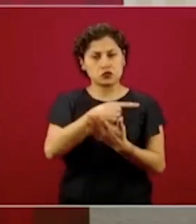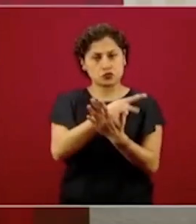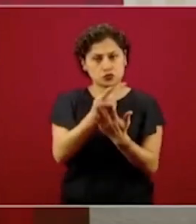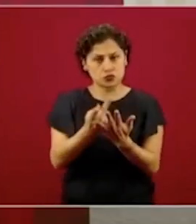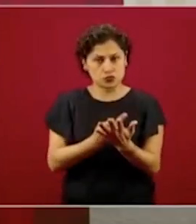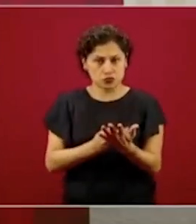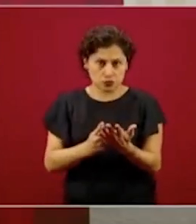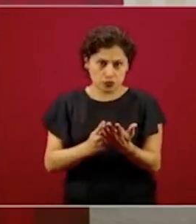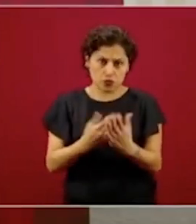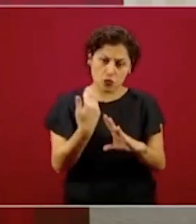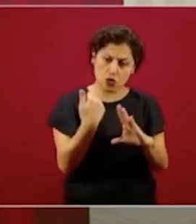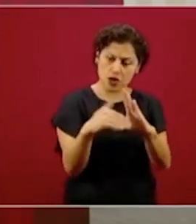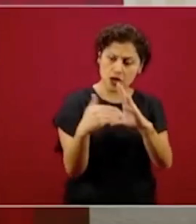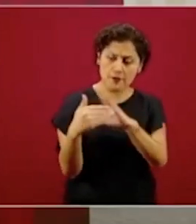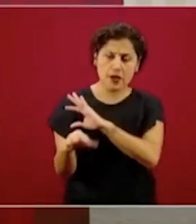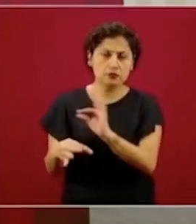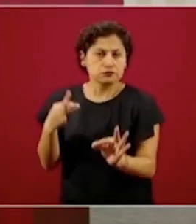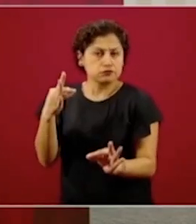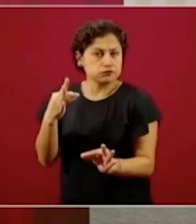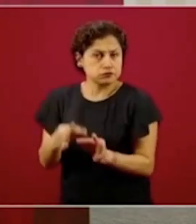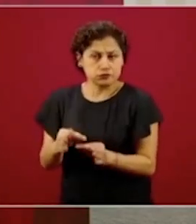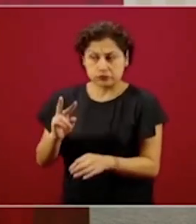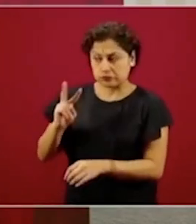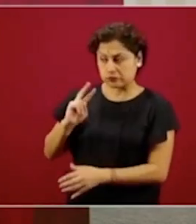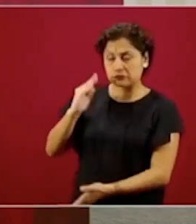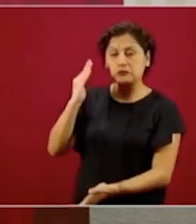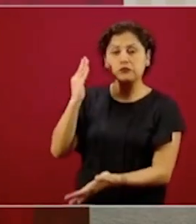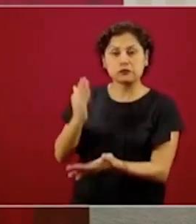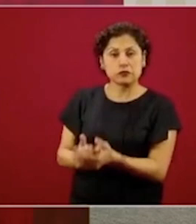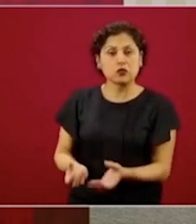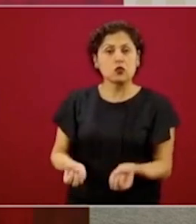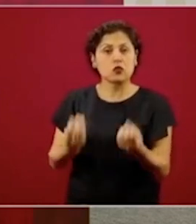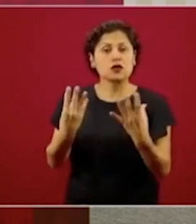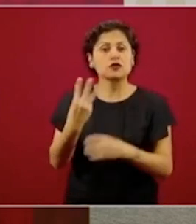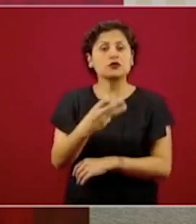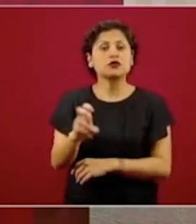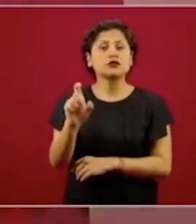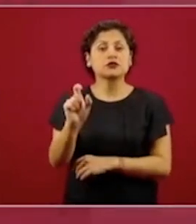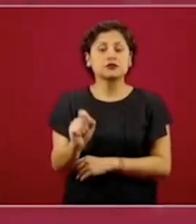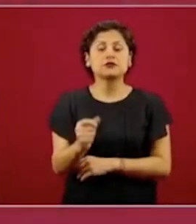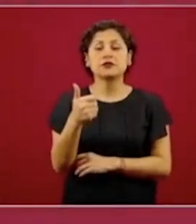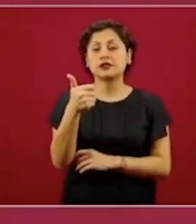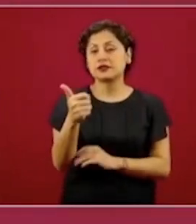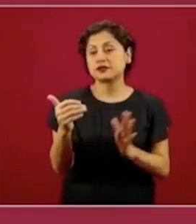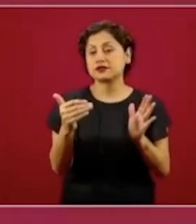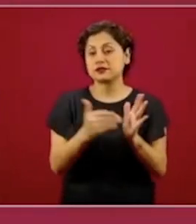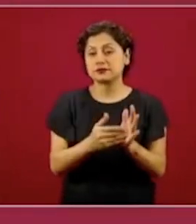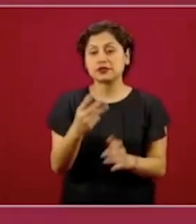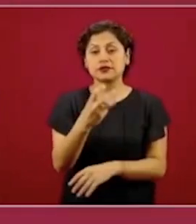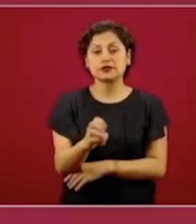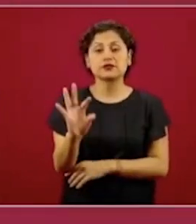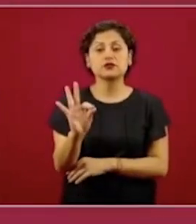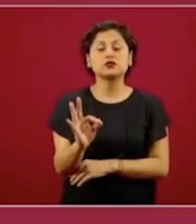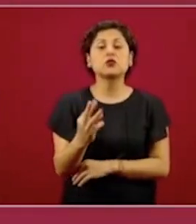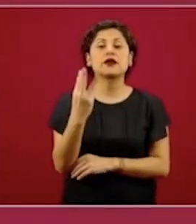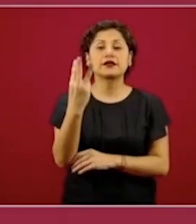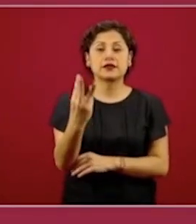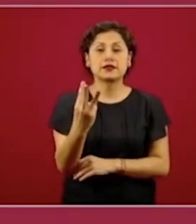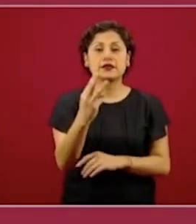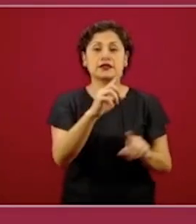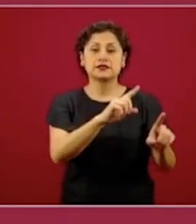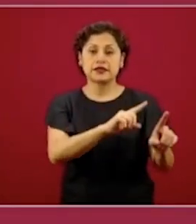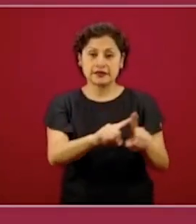Pagados al día viernes tenemos 326 mil 343 beneficiarios